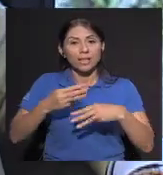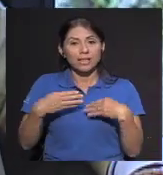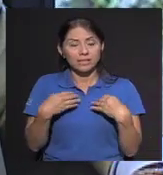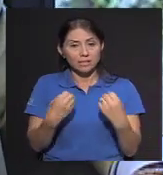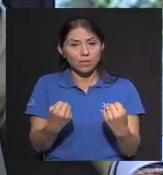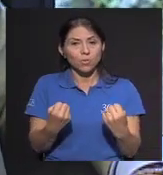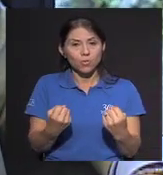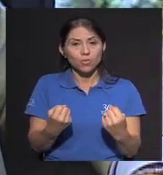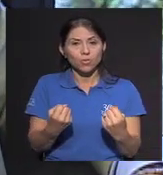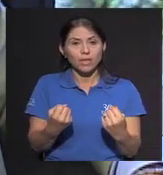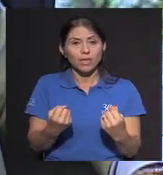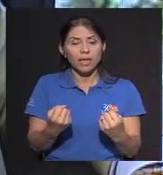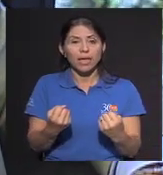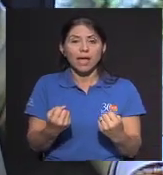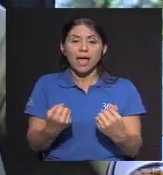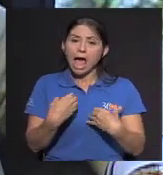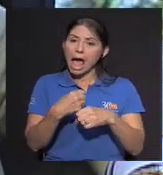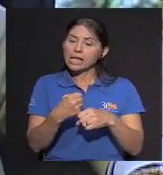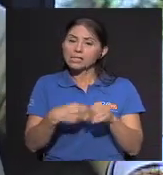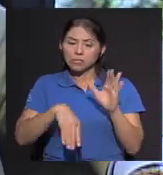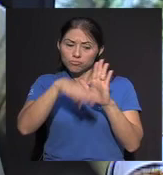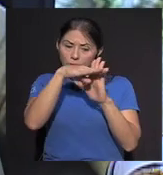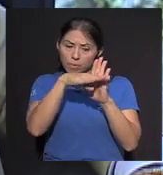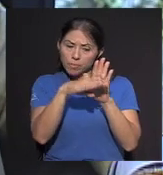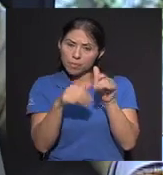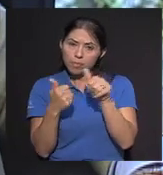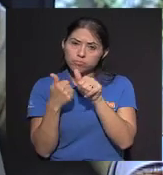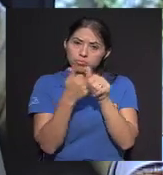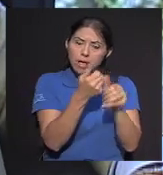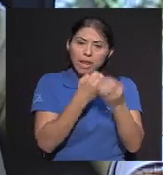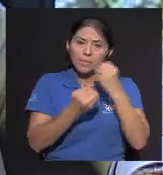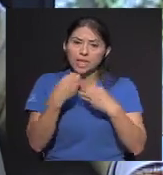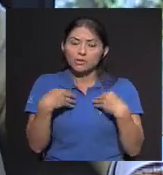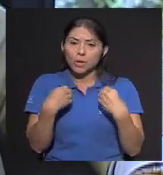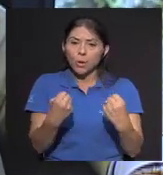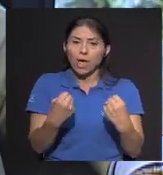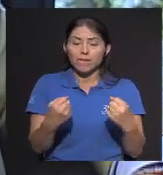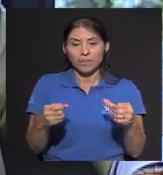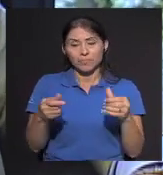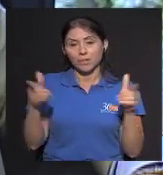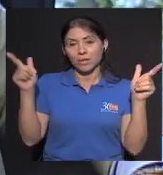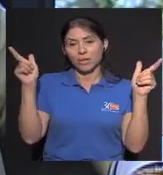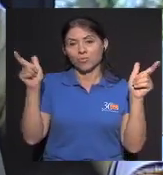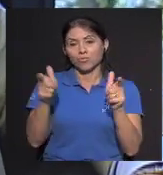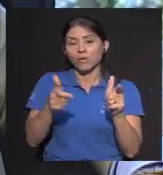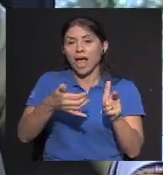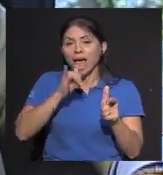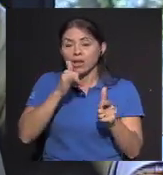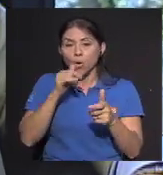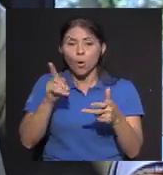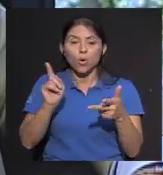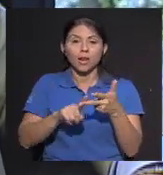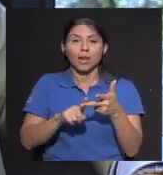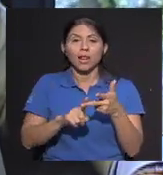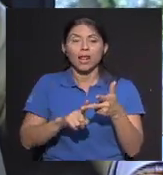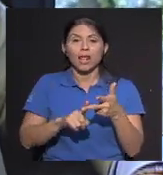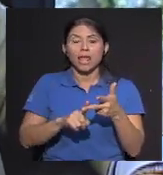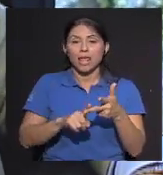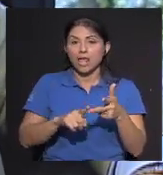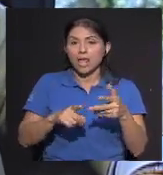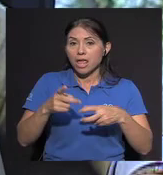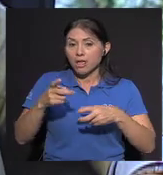Mundial De la Salud Hace sobre todo Un régimen alimentario Saludable Una reducción Del consumo de alcohol Disminución De las exposiciones